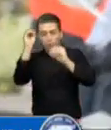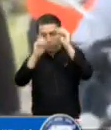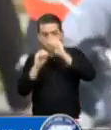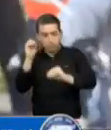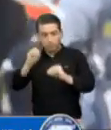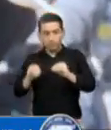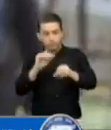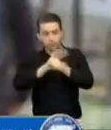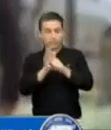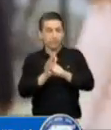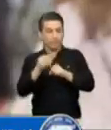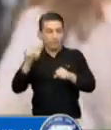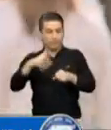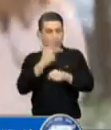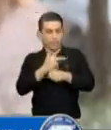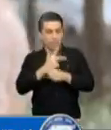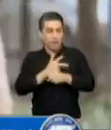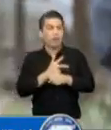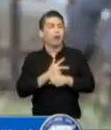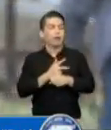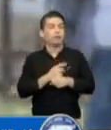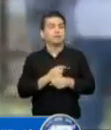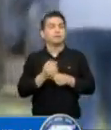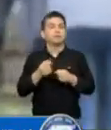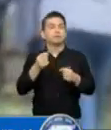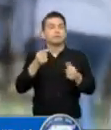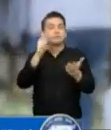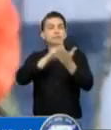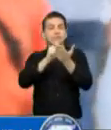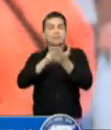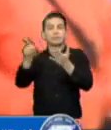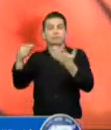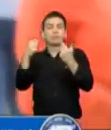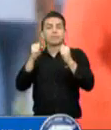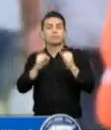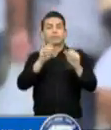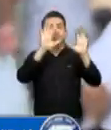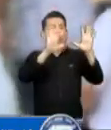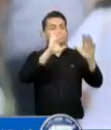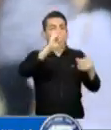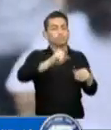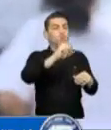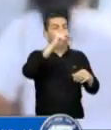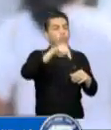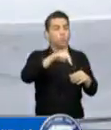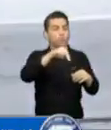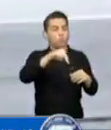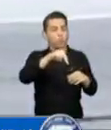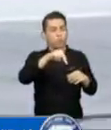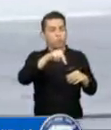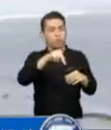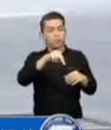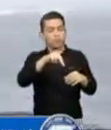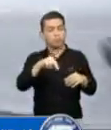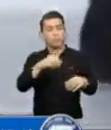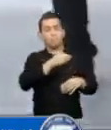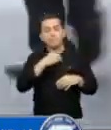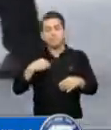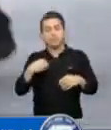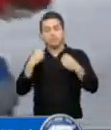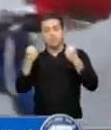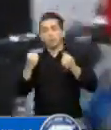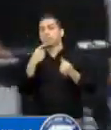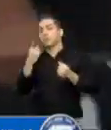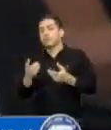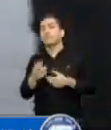-19 en el país, que corresponde a las pruebas que se realizaron el 10 de junio, el Ministerio de Salud confirmó 1.252